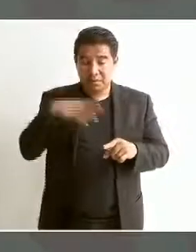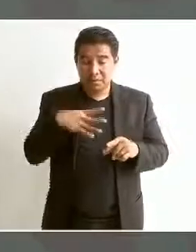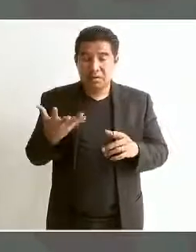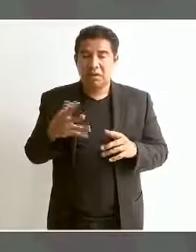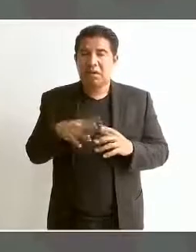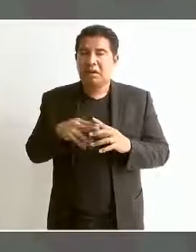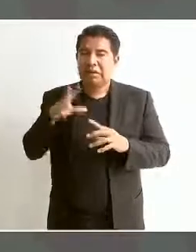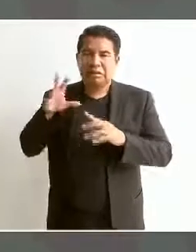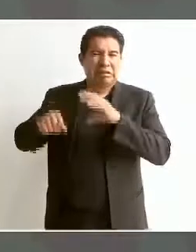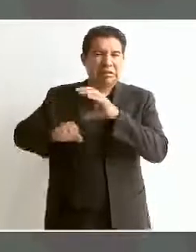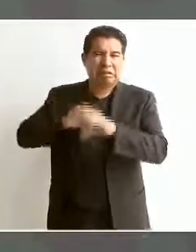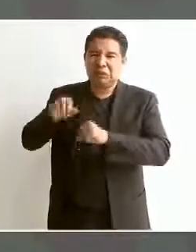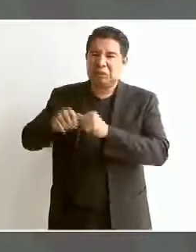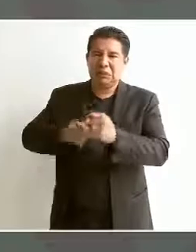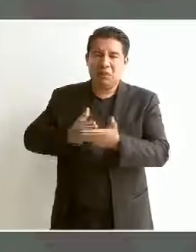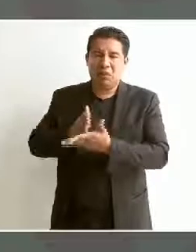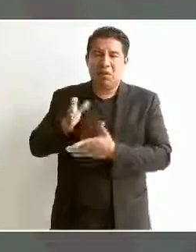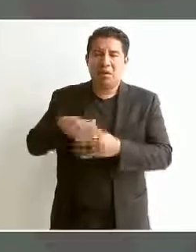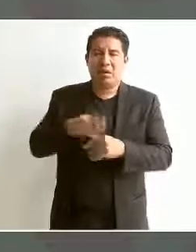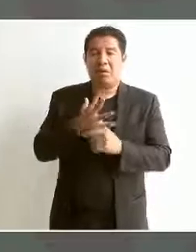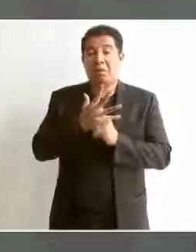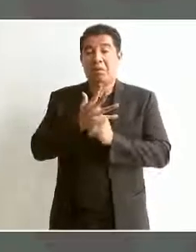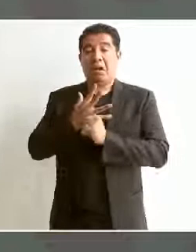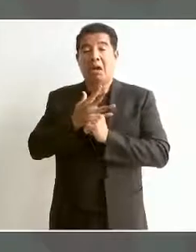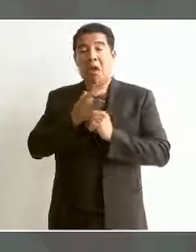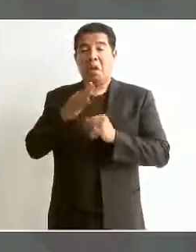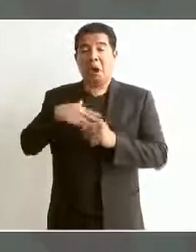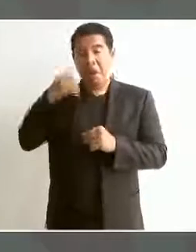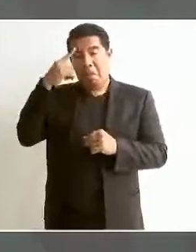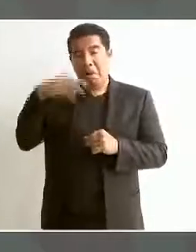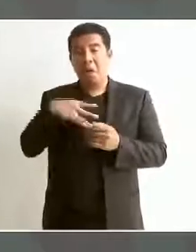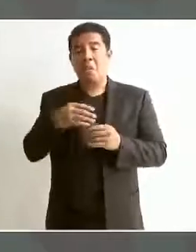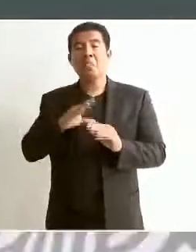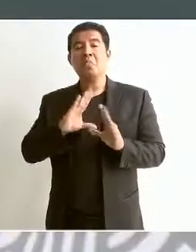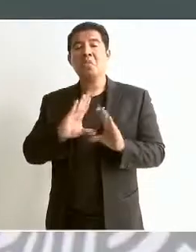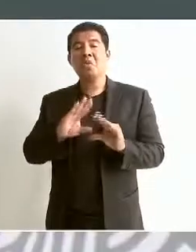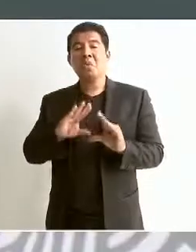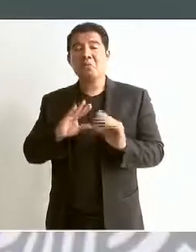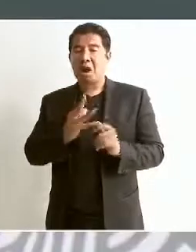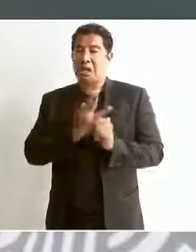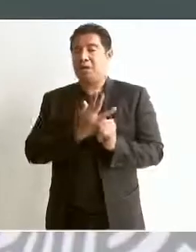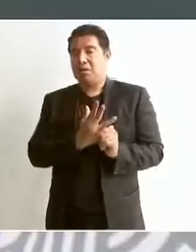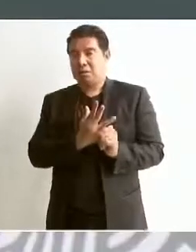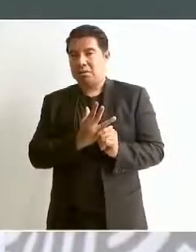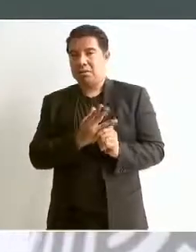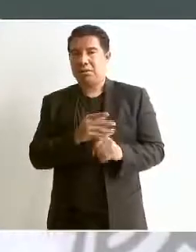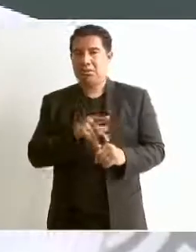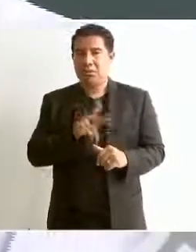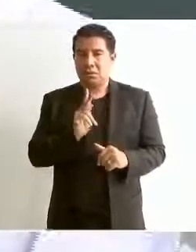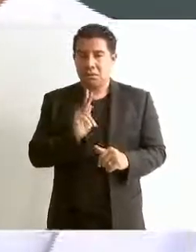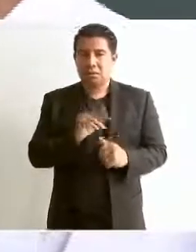esgrimieron de que venían a civilizar y